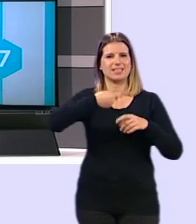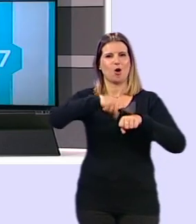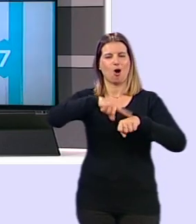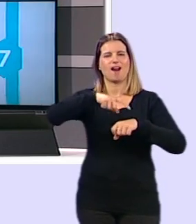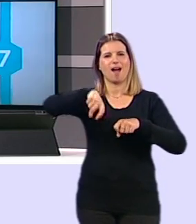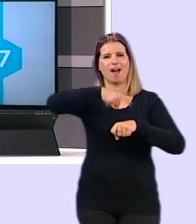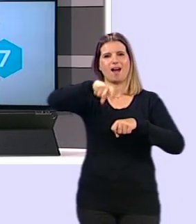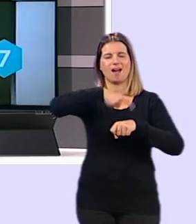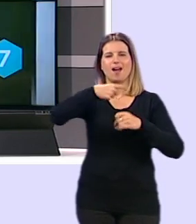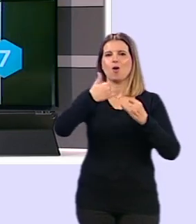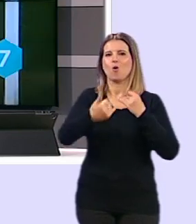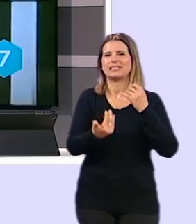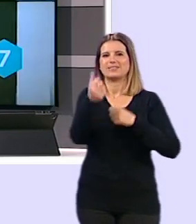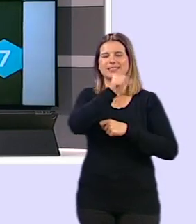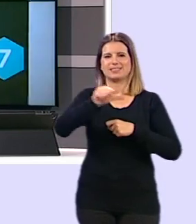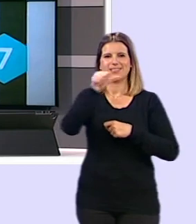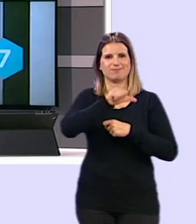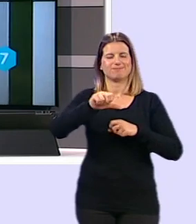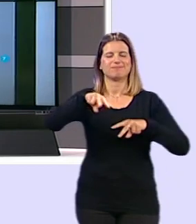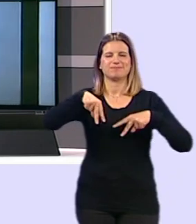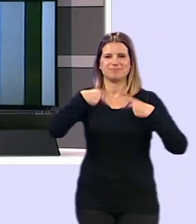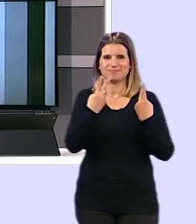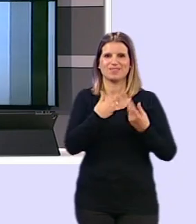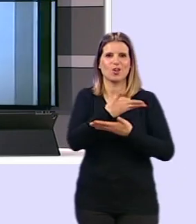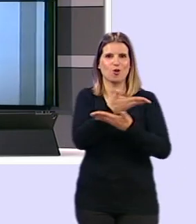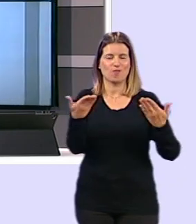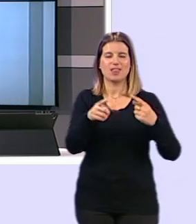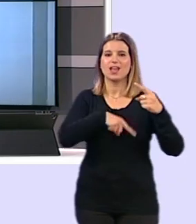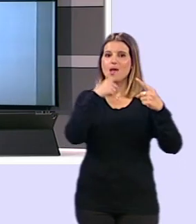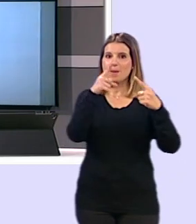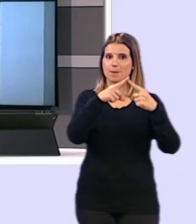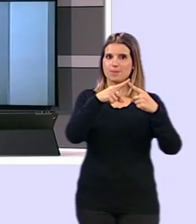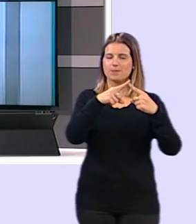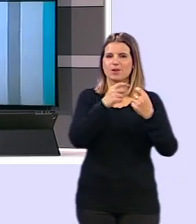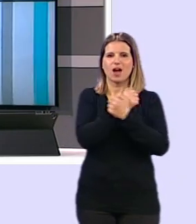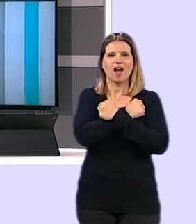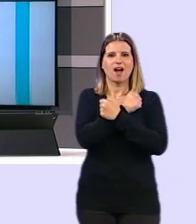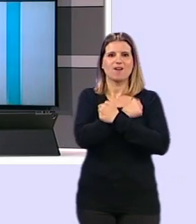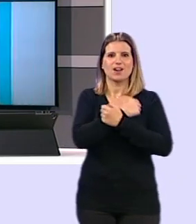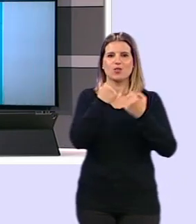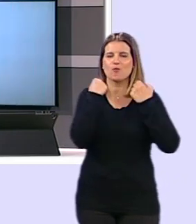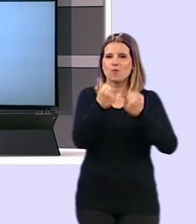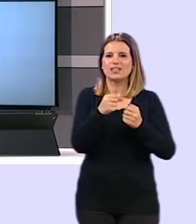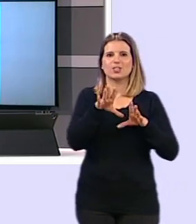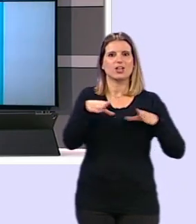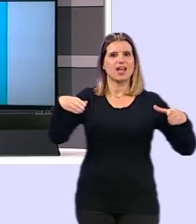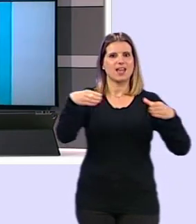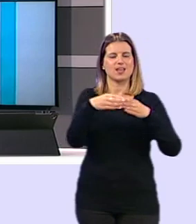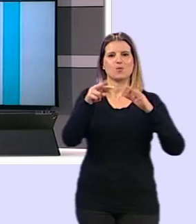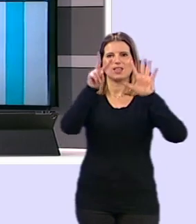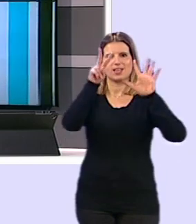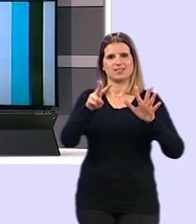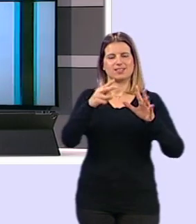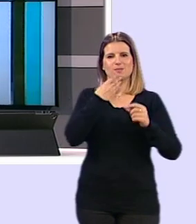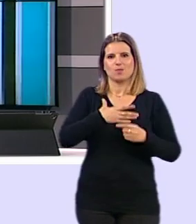últimos días estas últimas semanas me van a permitir la confianza primero darle un abrazo grande de parte de todo el equipo de TG7 de la tele